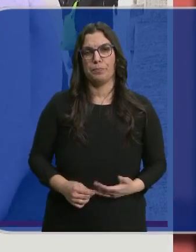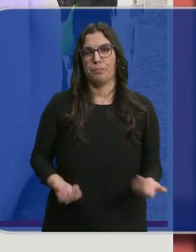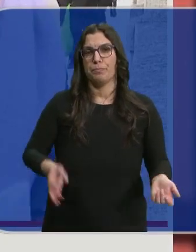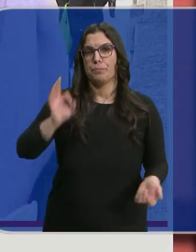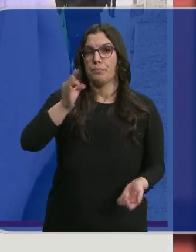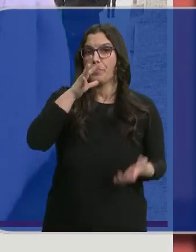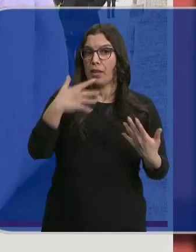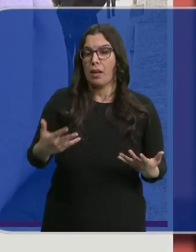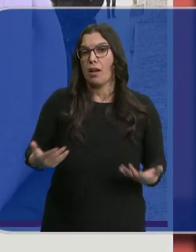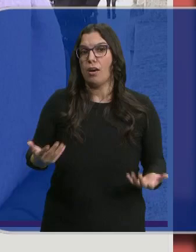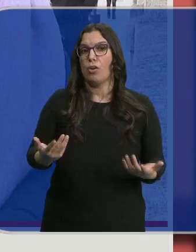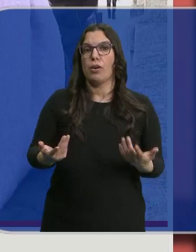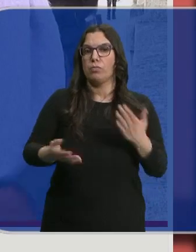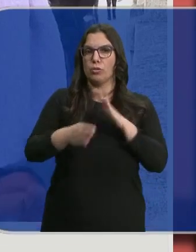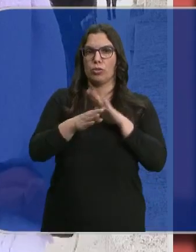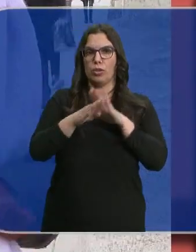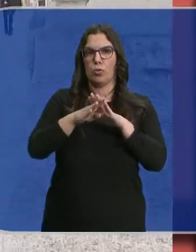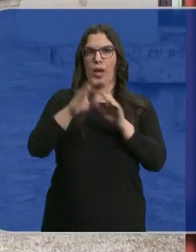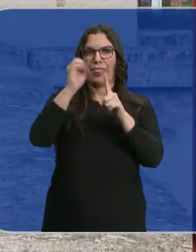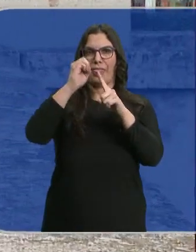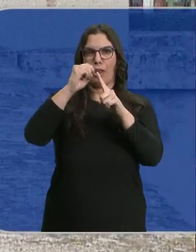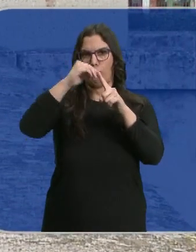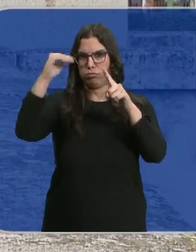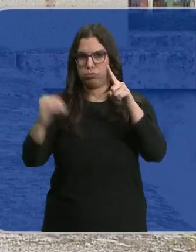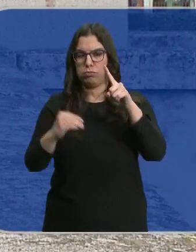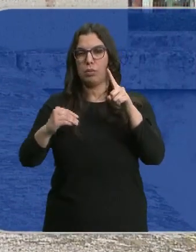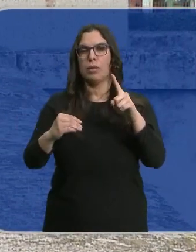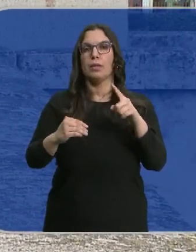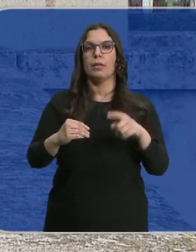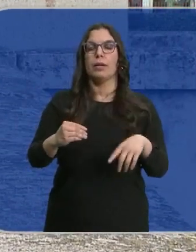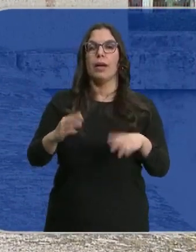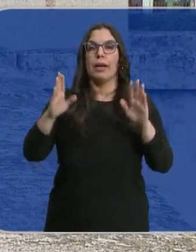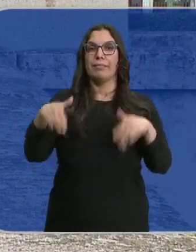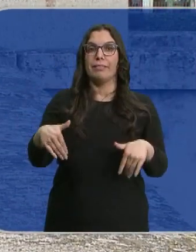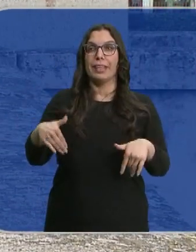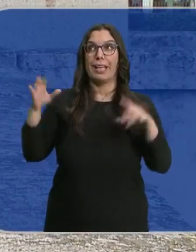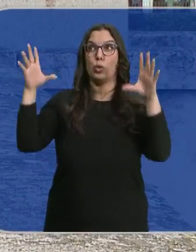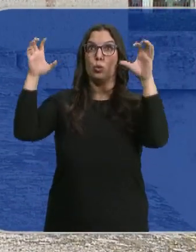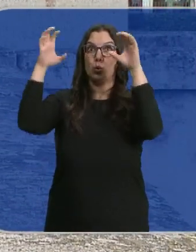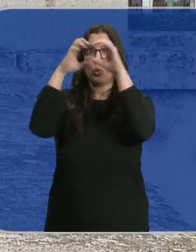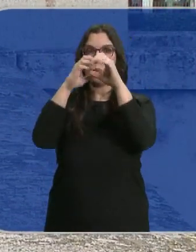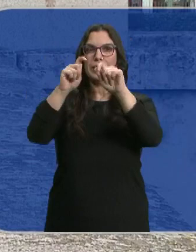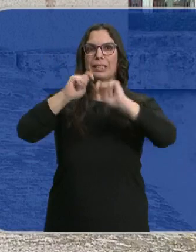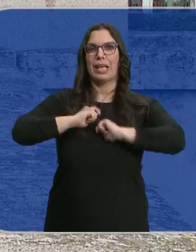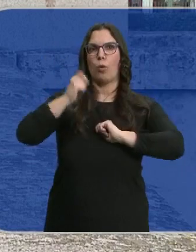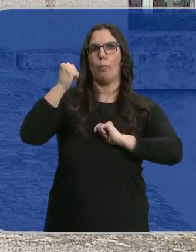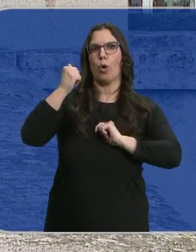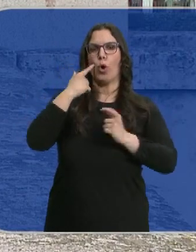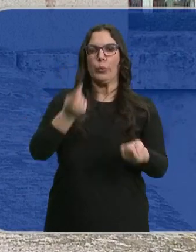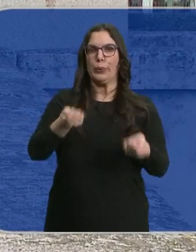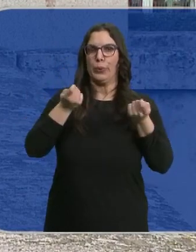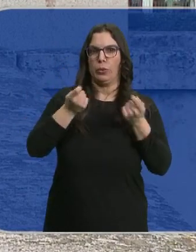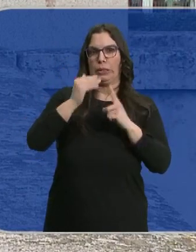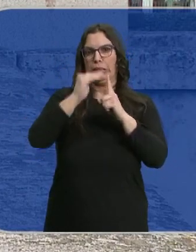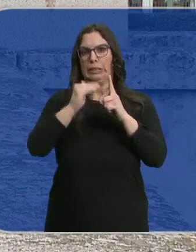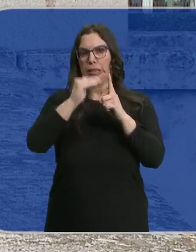Así es, a esta hora seguimos a bajo cero, aunque el descenso ha sido menor del esperado porque la capa de nubes ha impedido el desplome de las